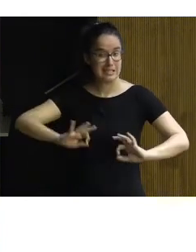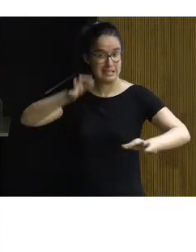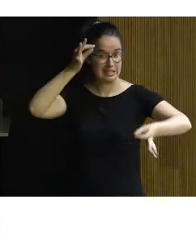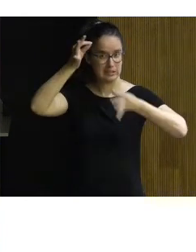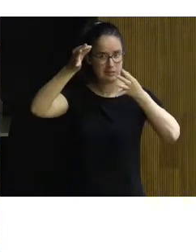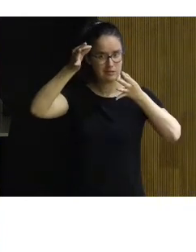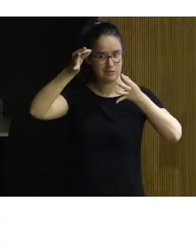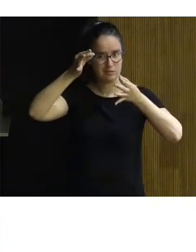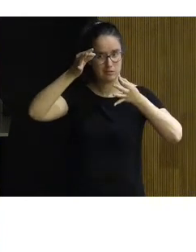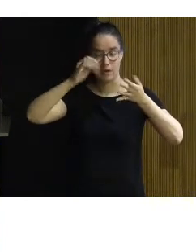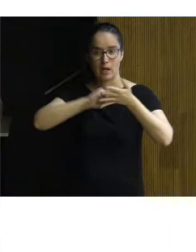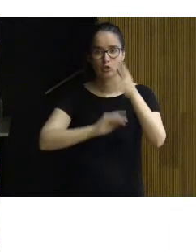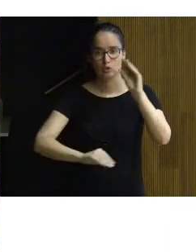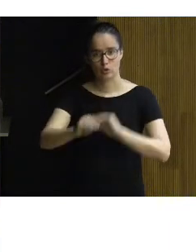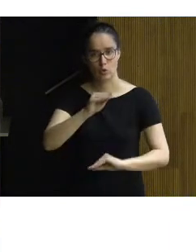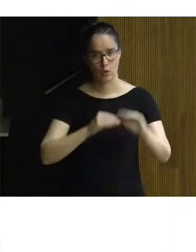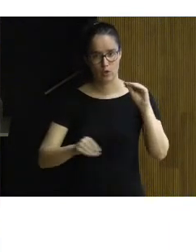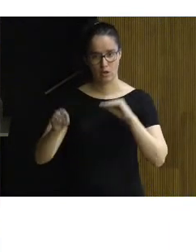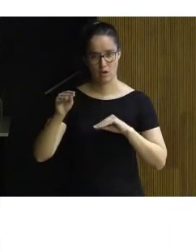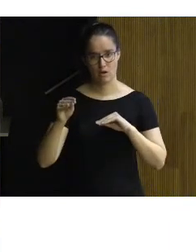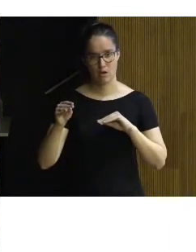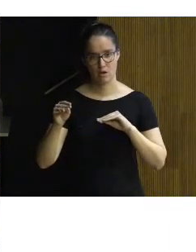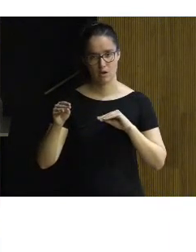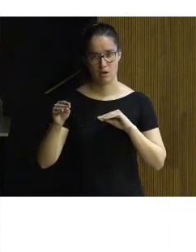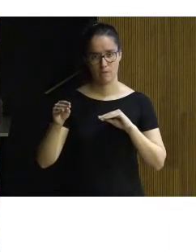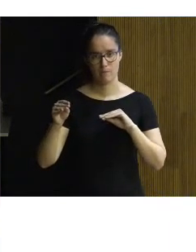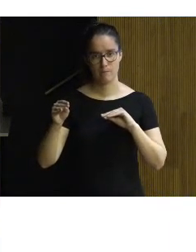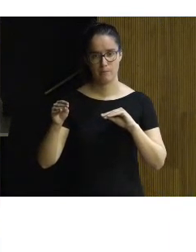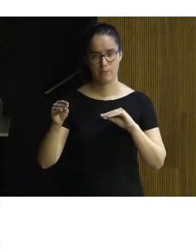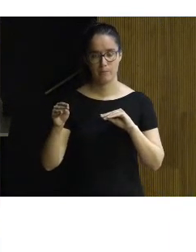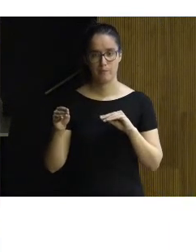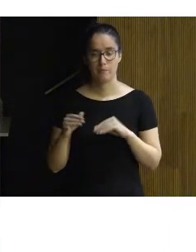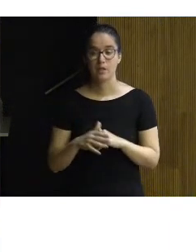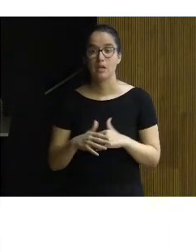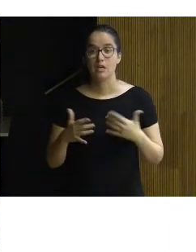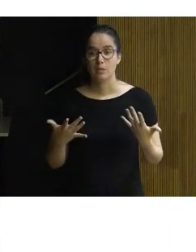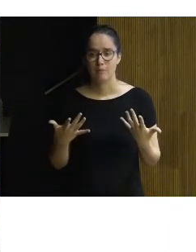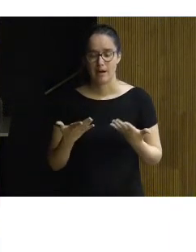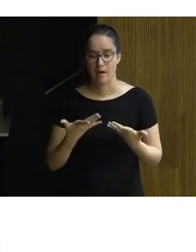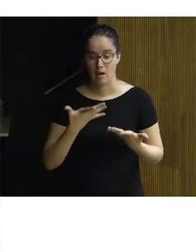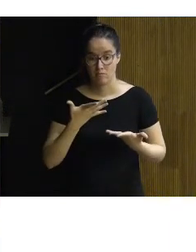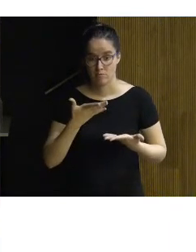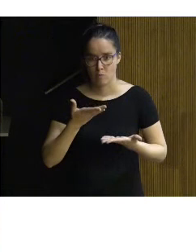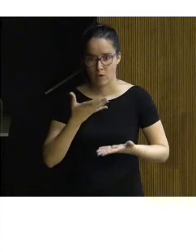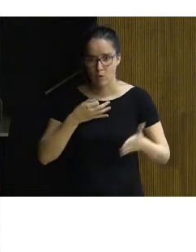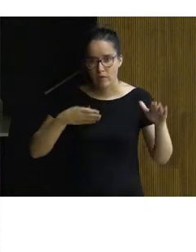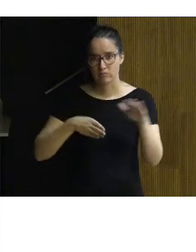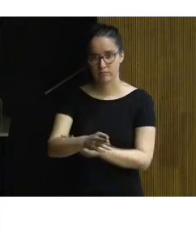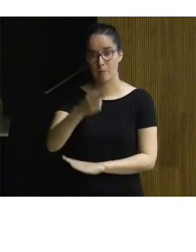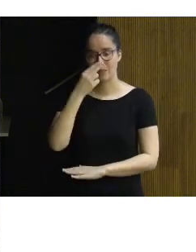a resolver en este en este en este eso era para posibilitar el uso y disfrute de